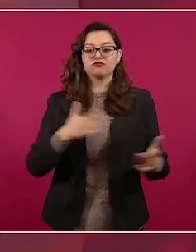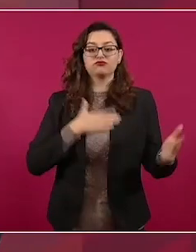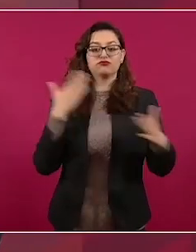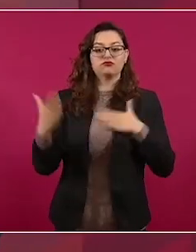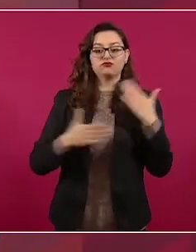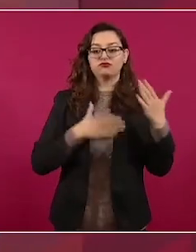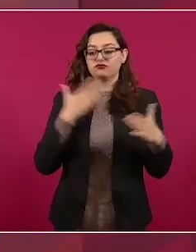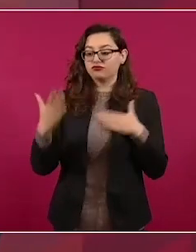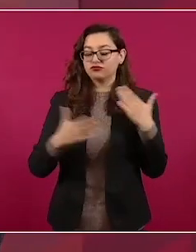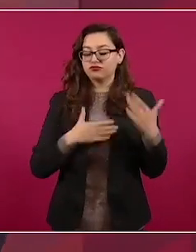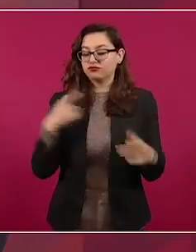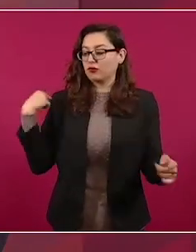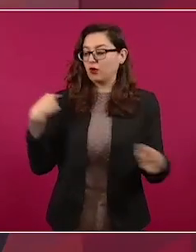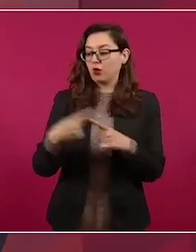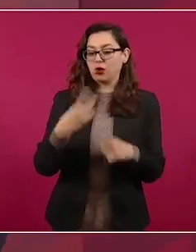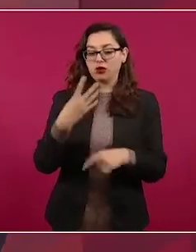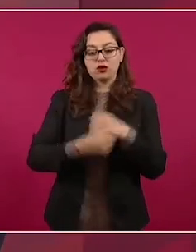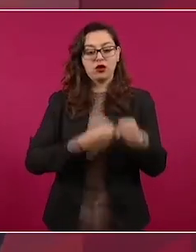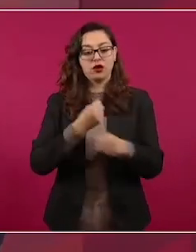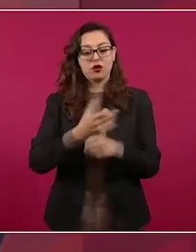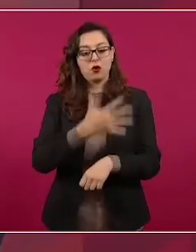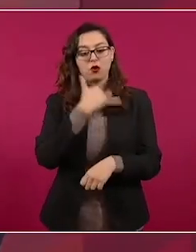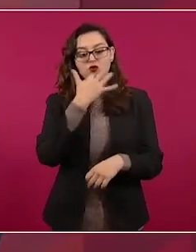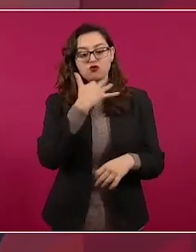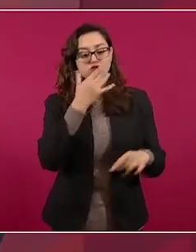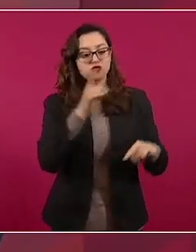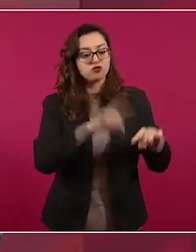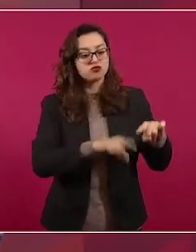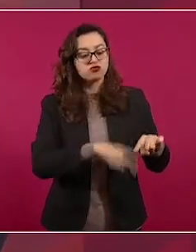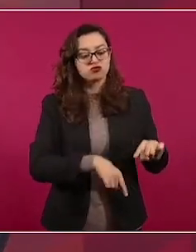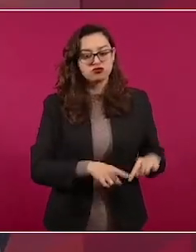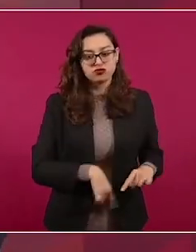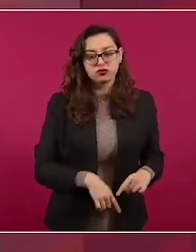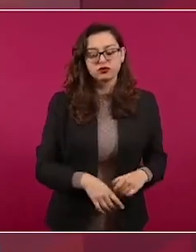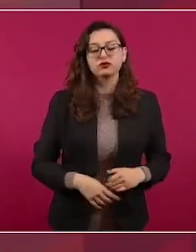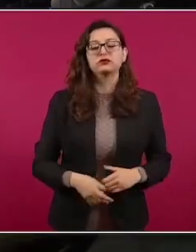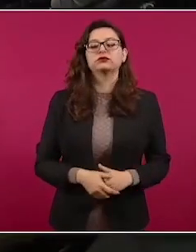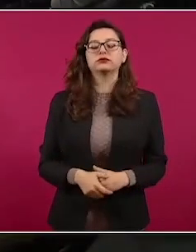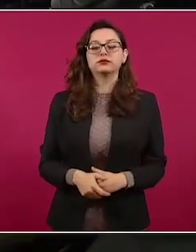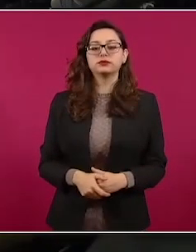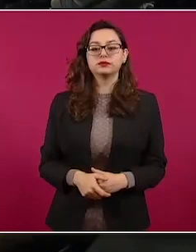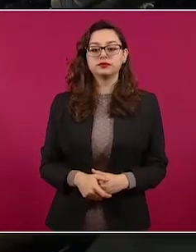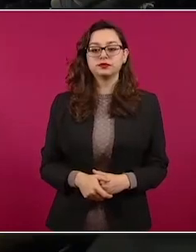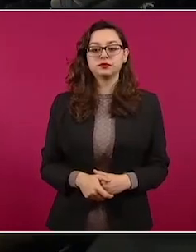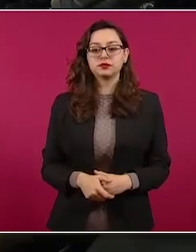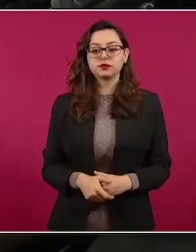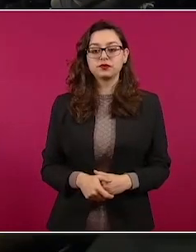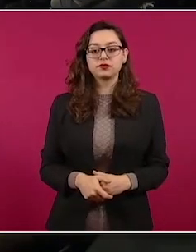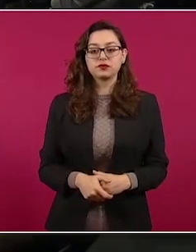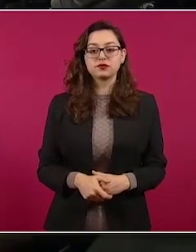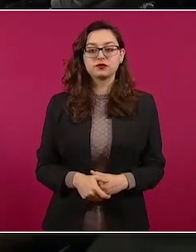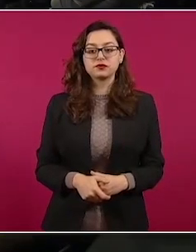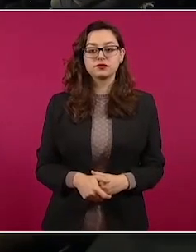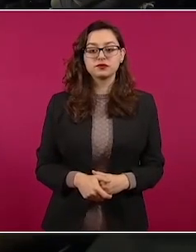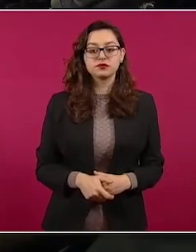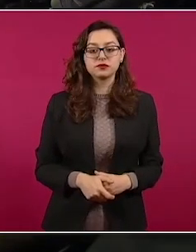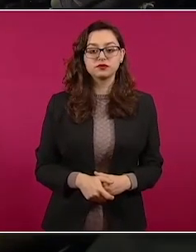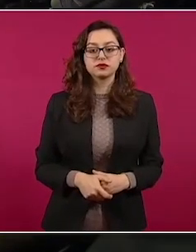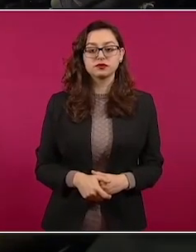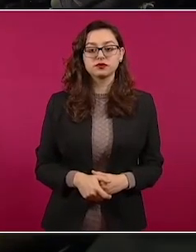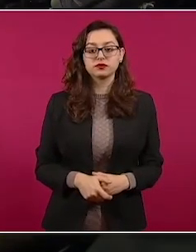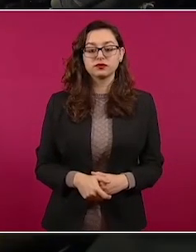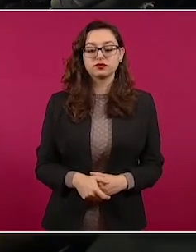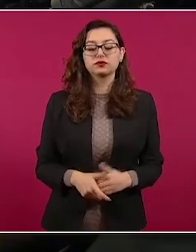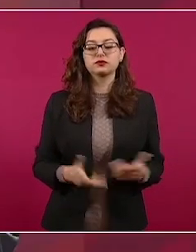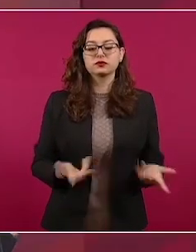permite la corrupción, la marcha es para celebrar que ahora